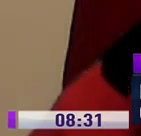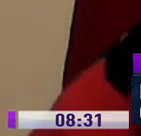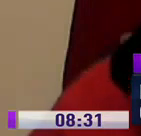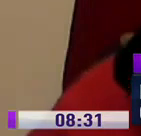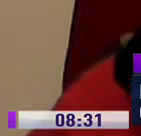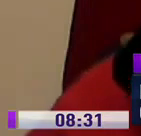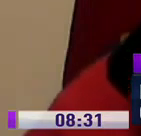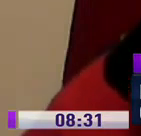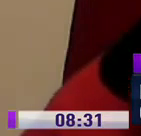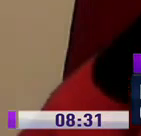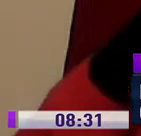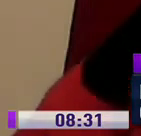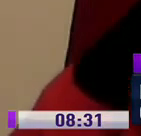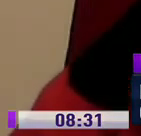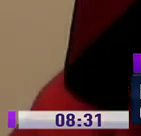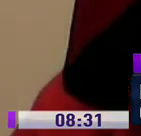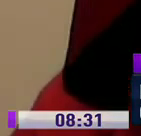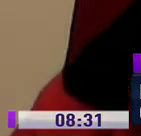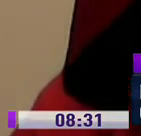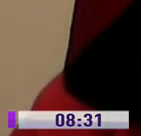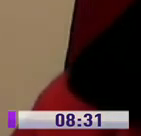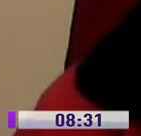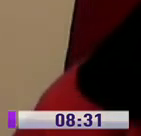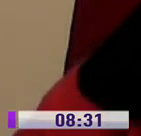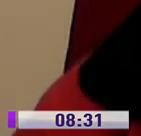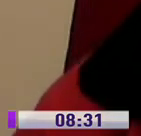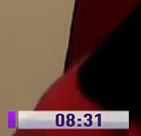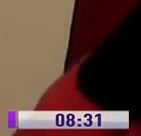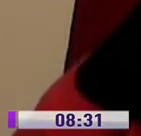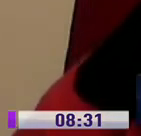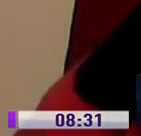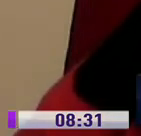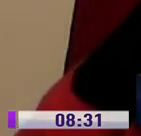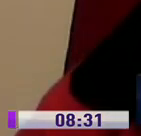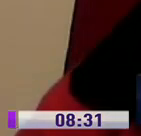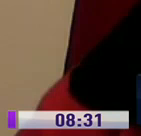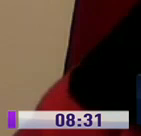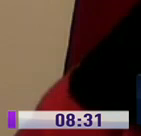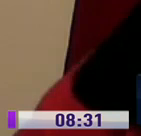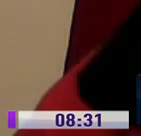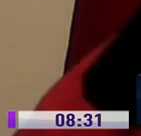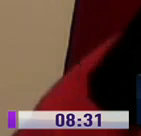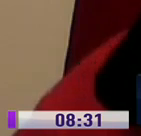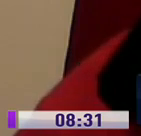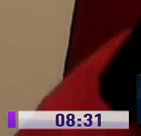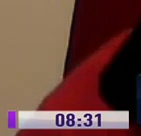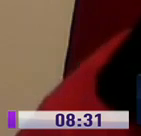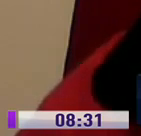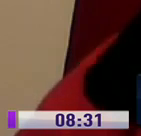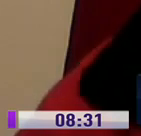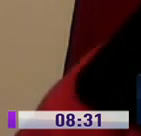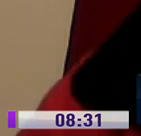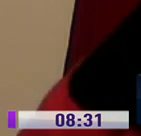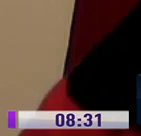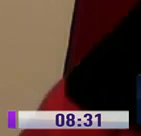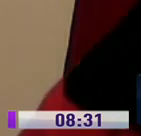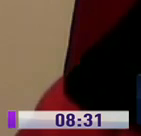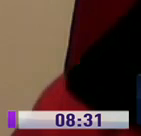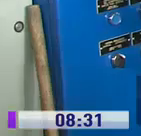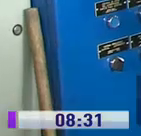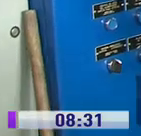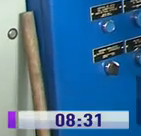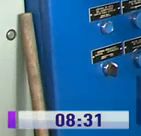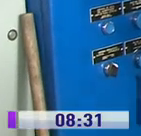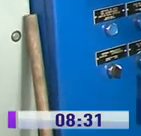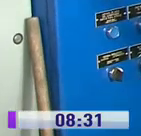primera etapa para poder disponer de unas 2.400 espacios como uno de los cementerios municipales de la ciudad de